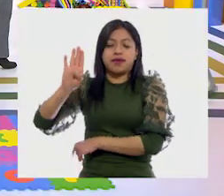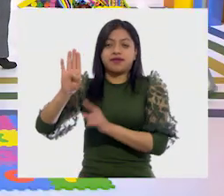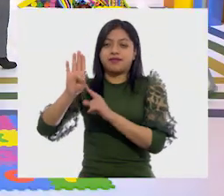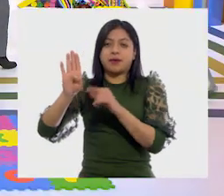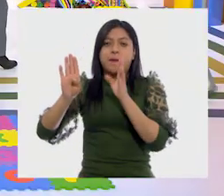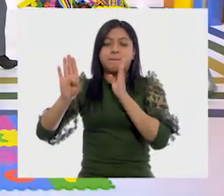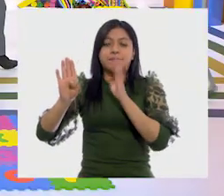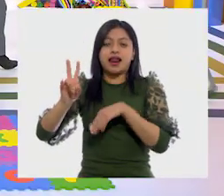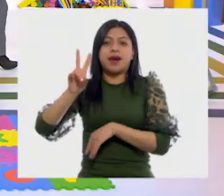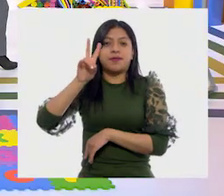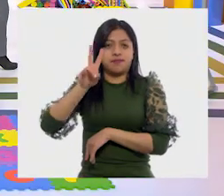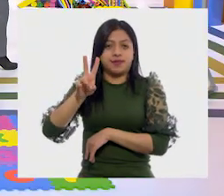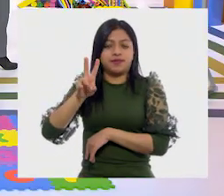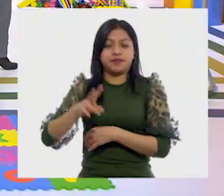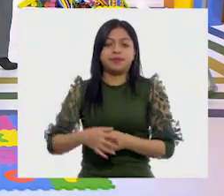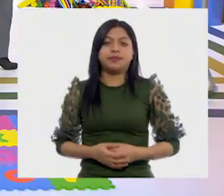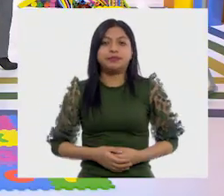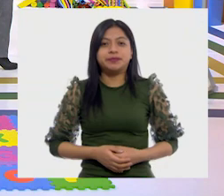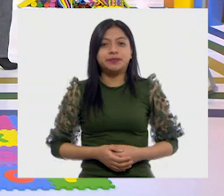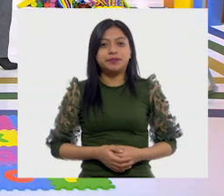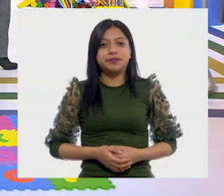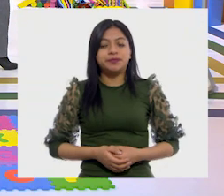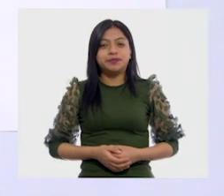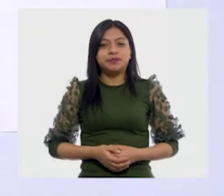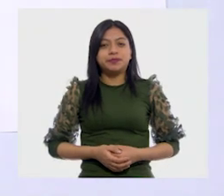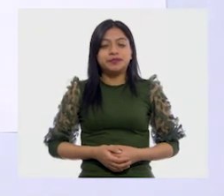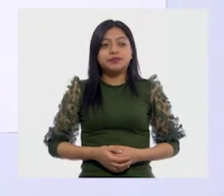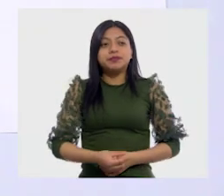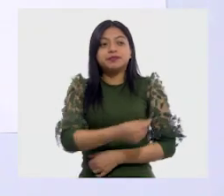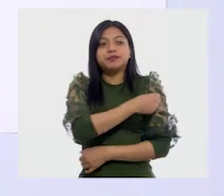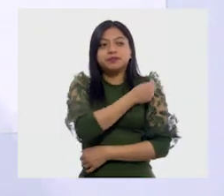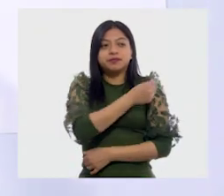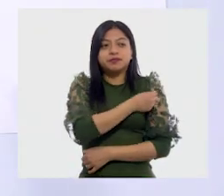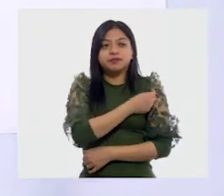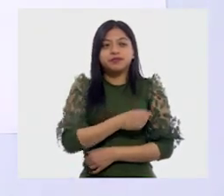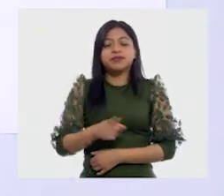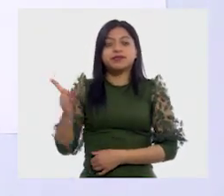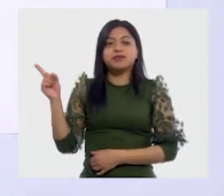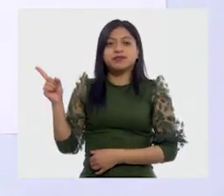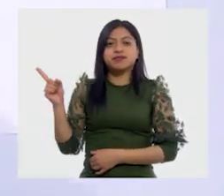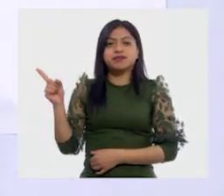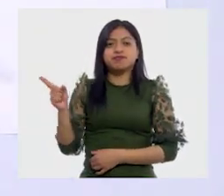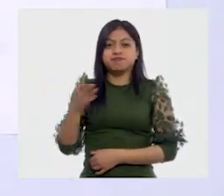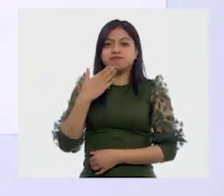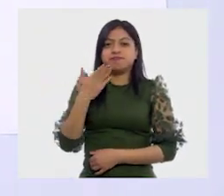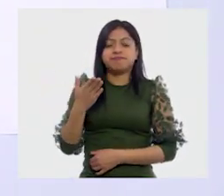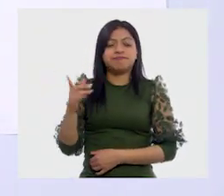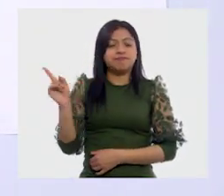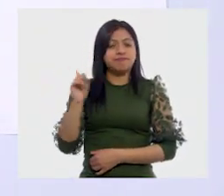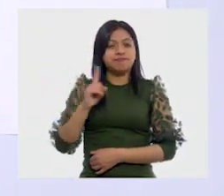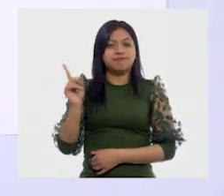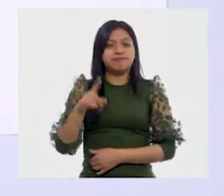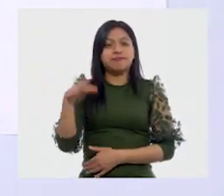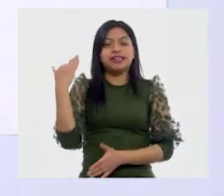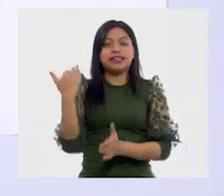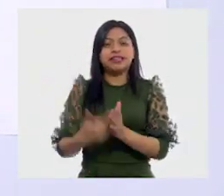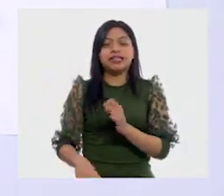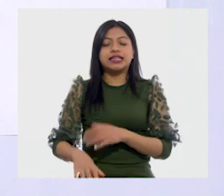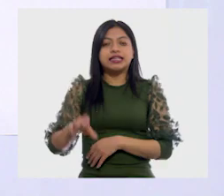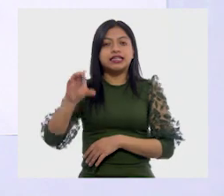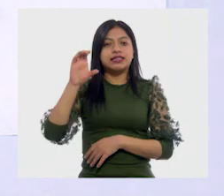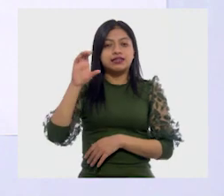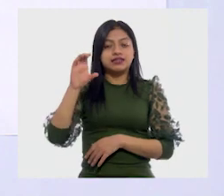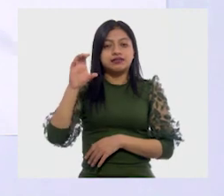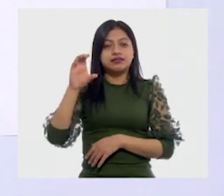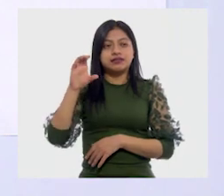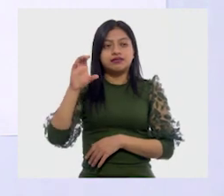Aquí está. Ahí está la V. Va Q, pero aquí dice va U, entonces... Ajá, nos falta una C. C,